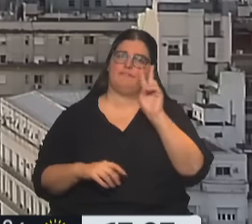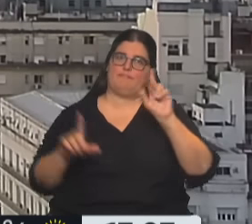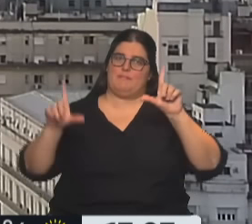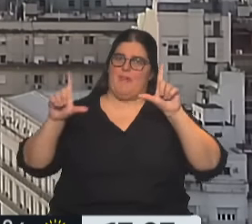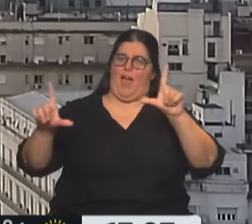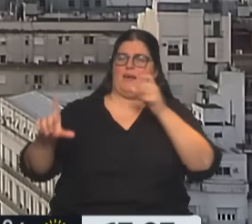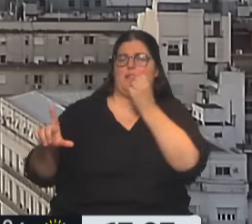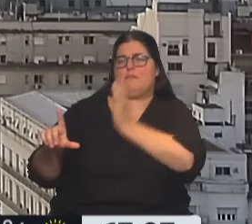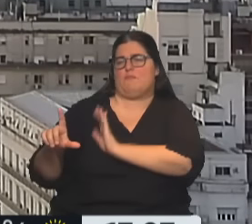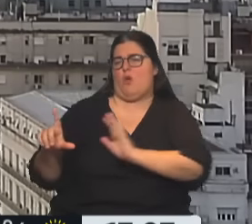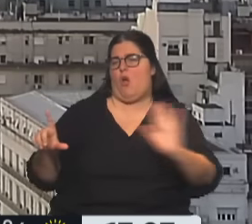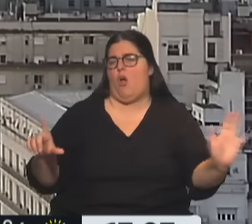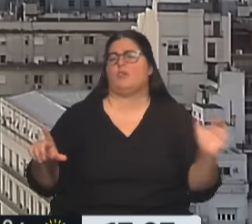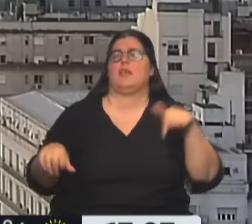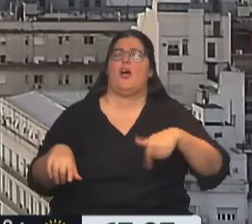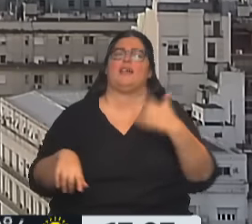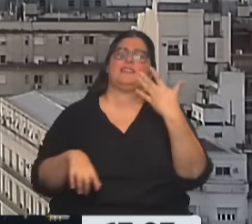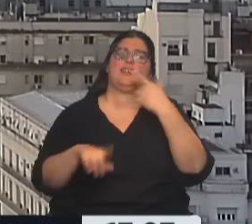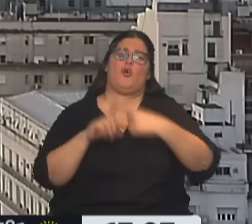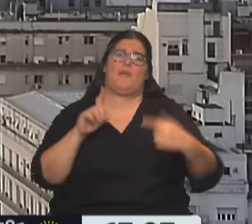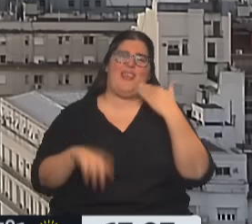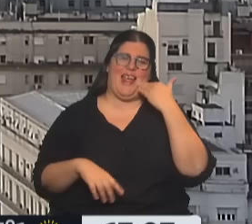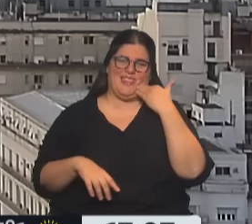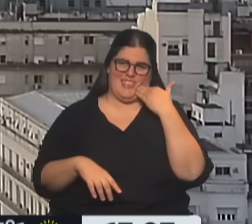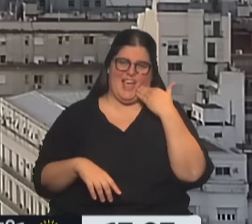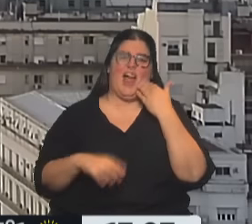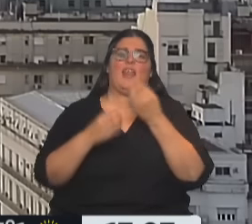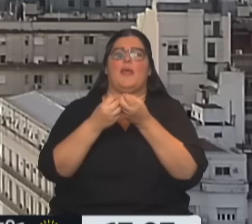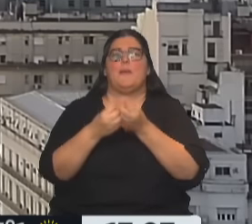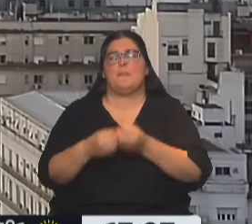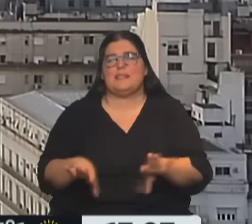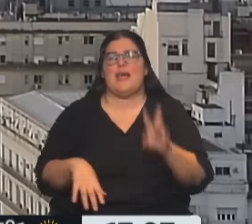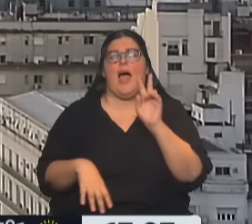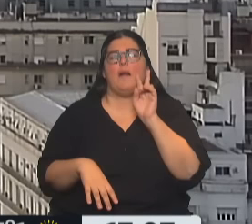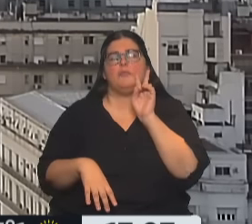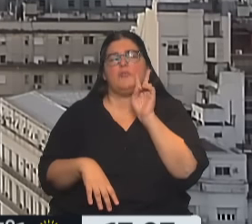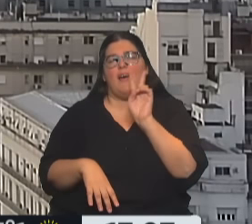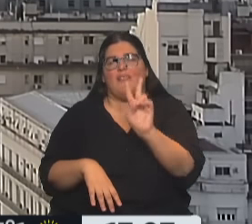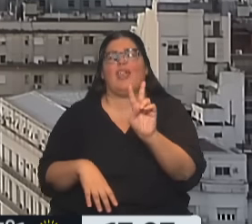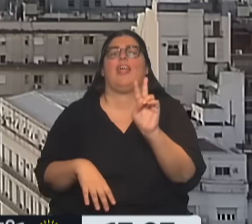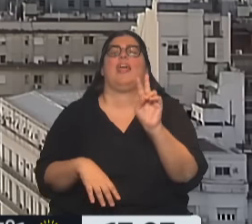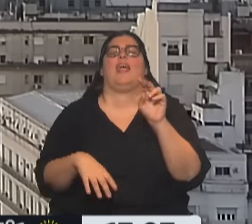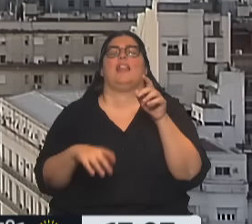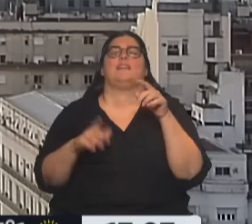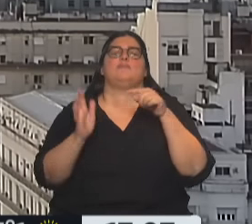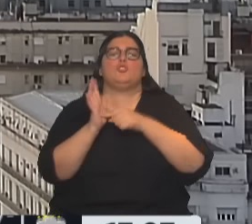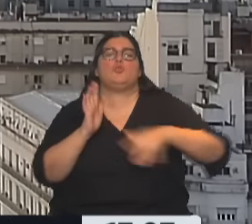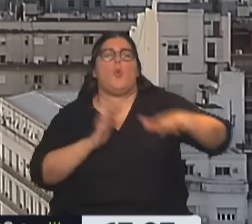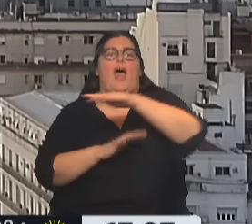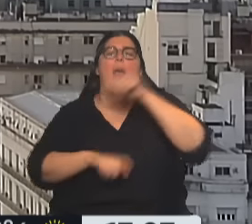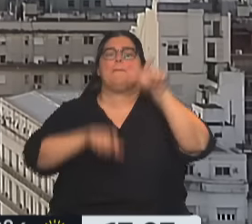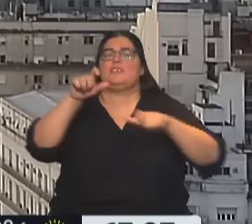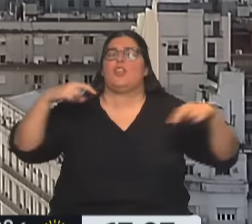hermosa, ya llegamos a las 5 y media de la tarde, comenzamos a ver ese movimiento en la ciudad, la gente regresa a sus